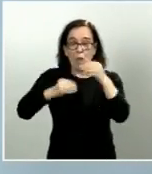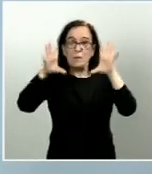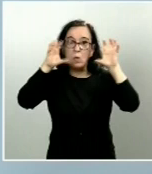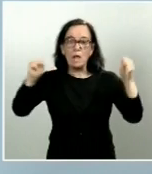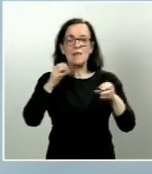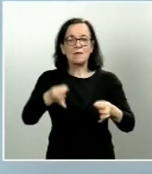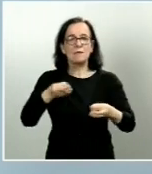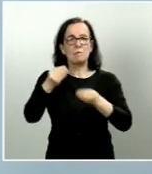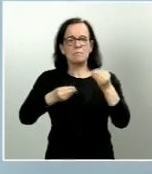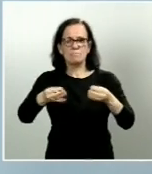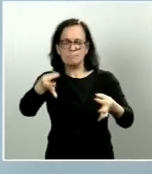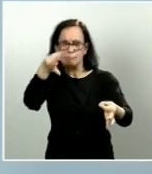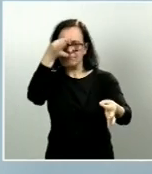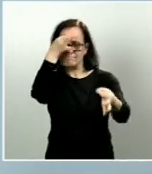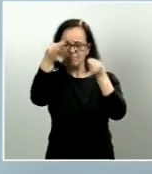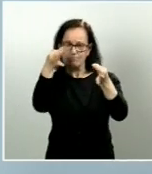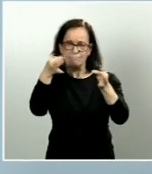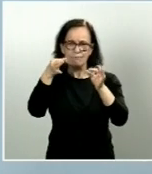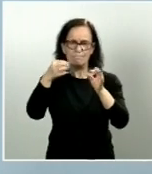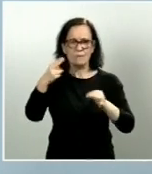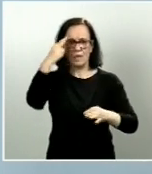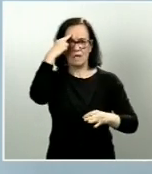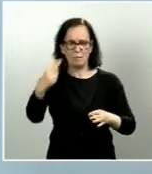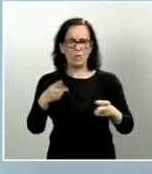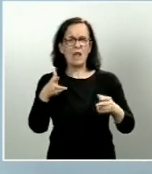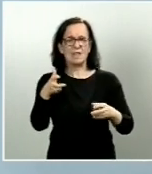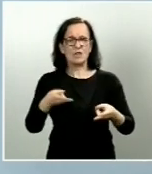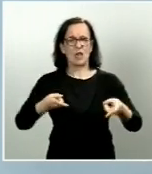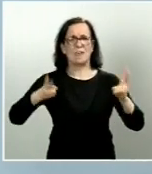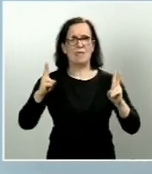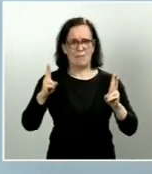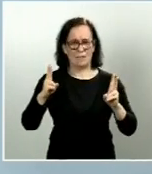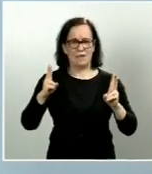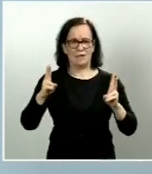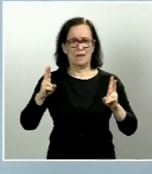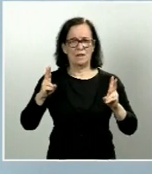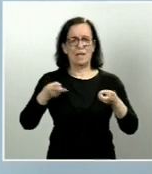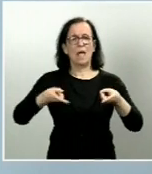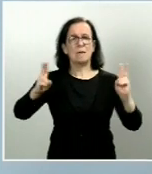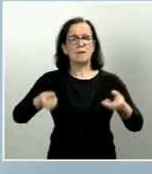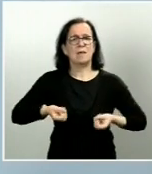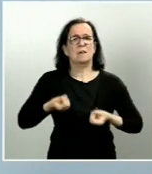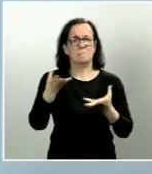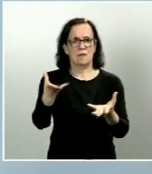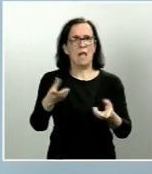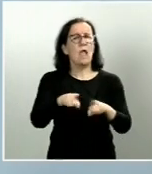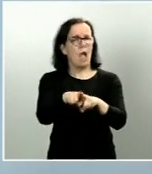un escrupuloso respeto al derecho a la libertad de expresión y a la crítica.